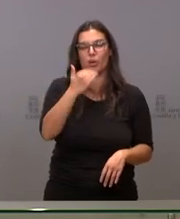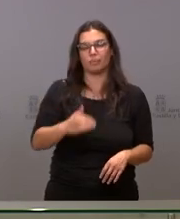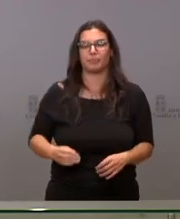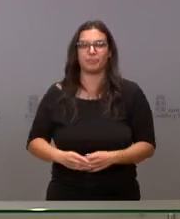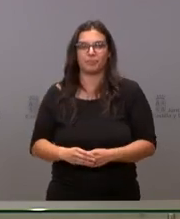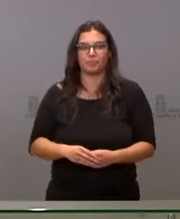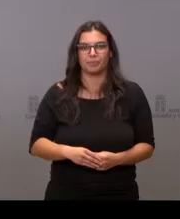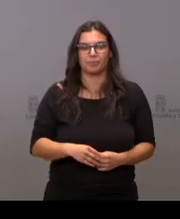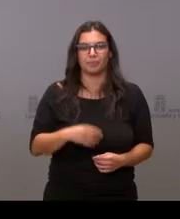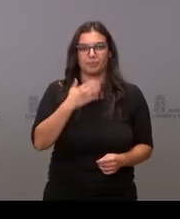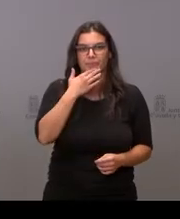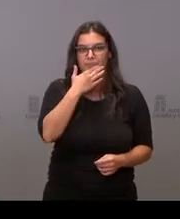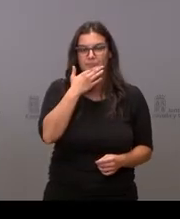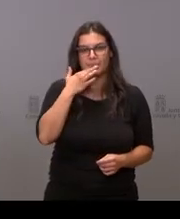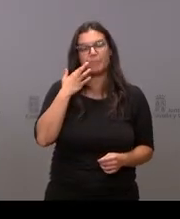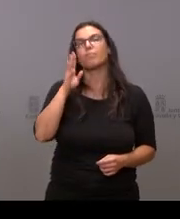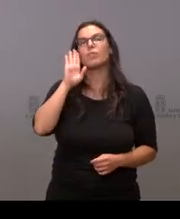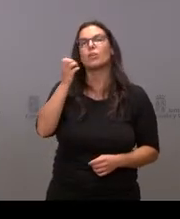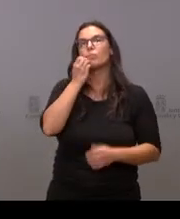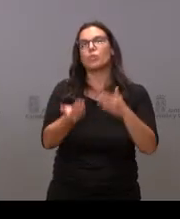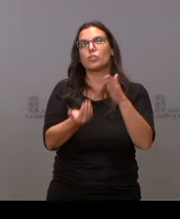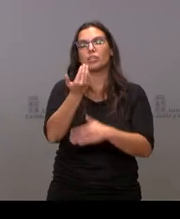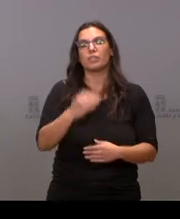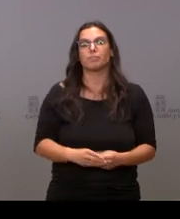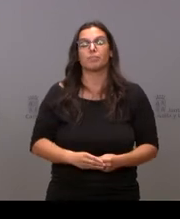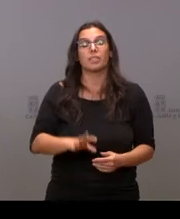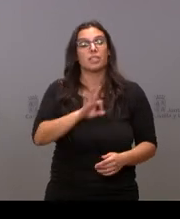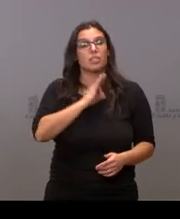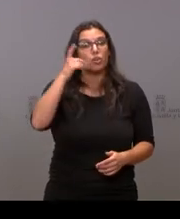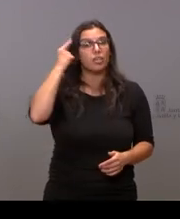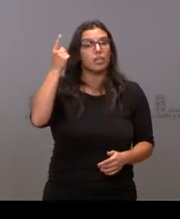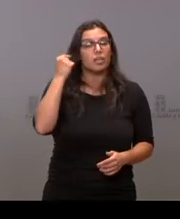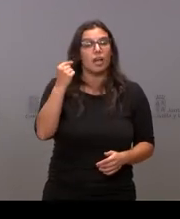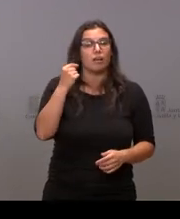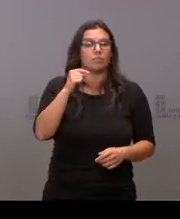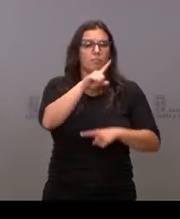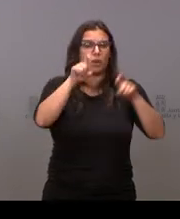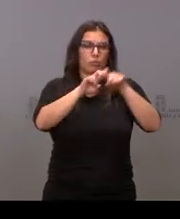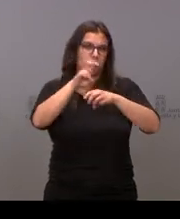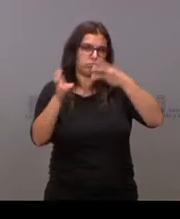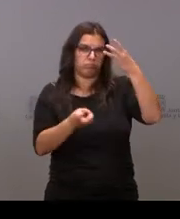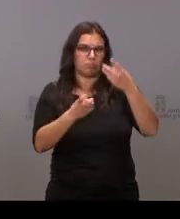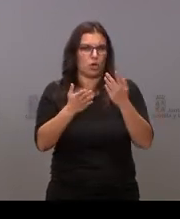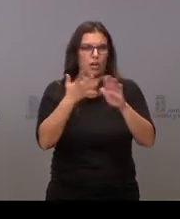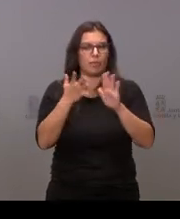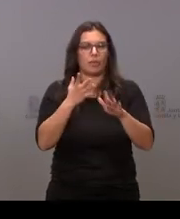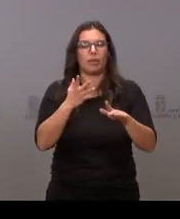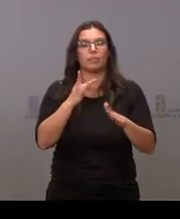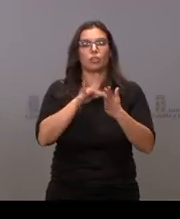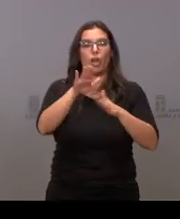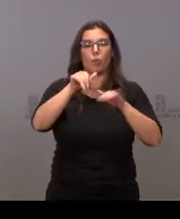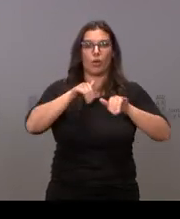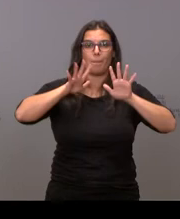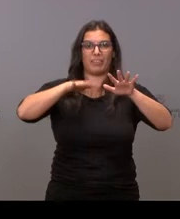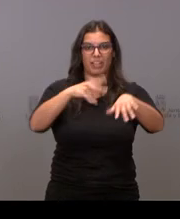buenos días Hola buenos días señor Egea son varias preguntas pero muy rápidas hay dos manifestaciones convocadas